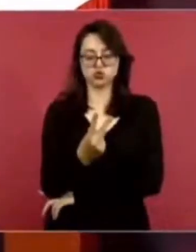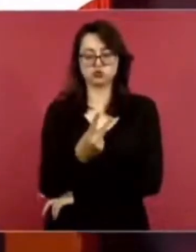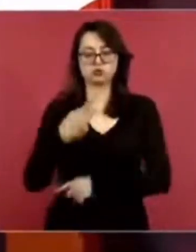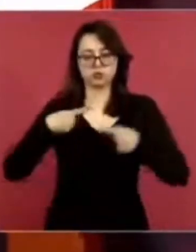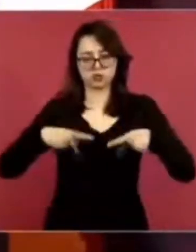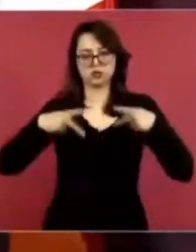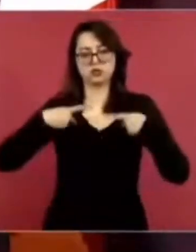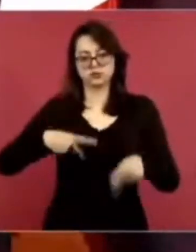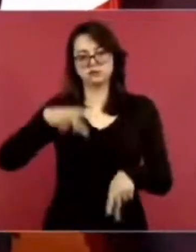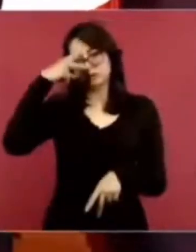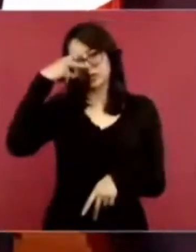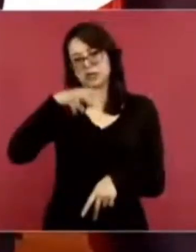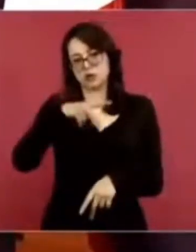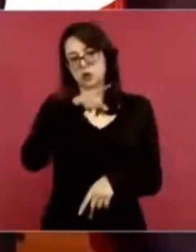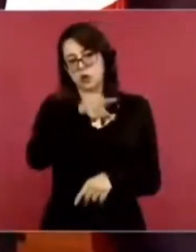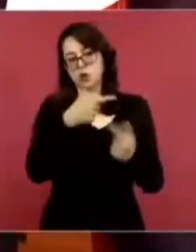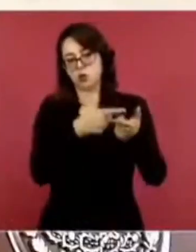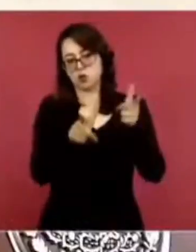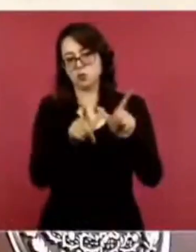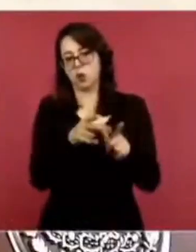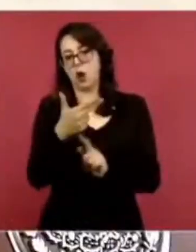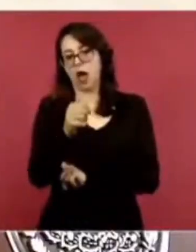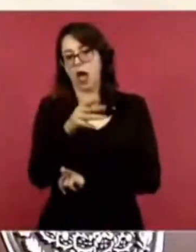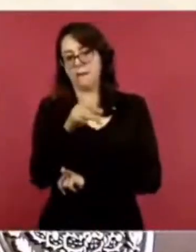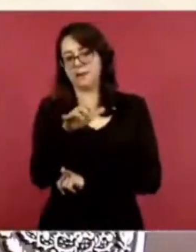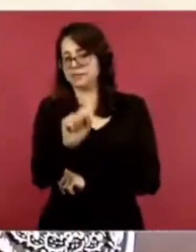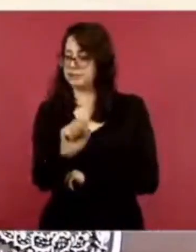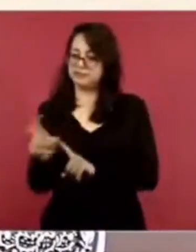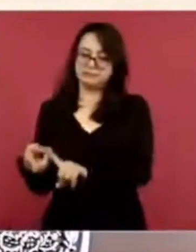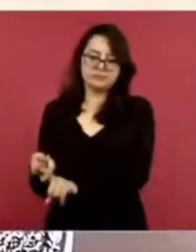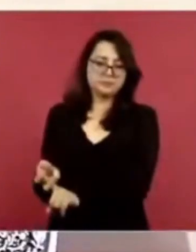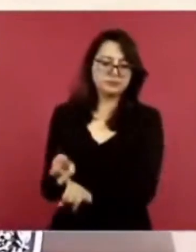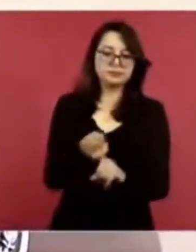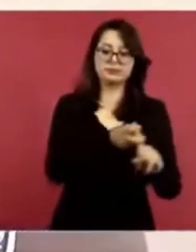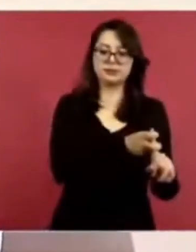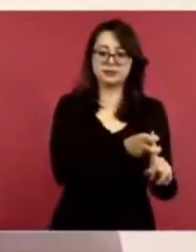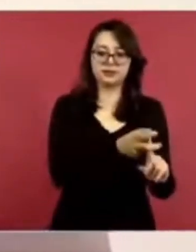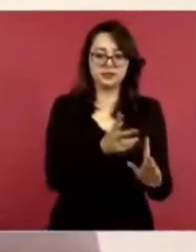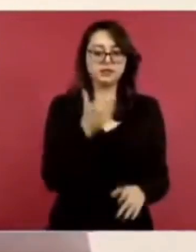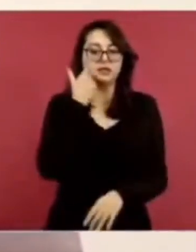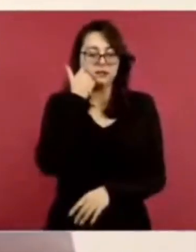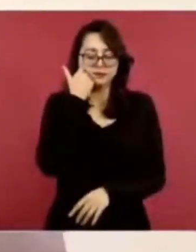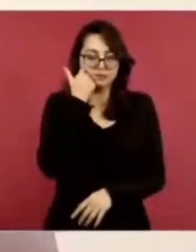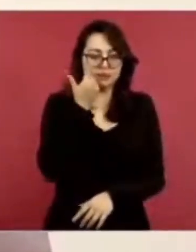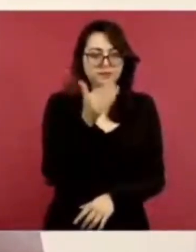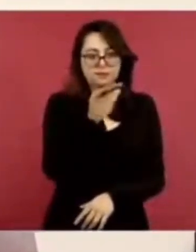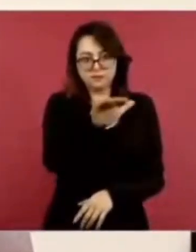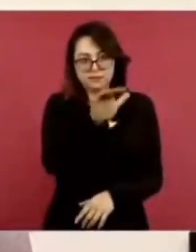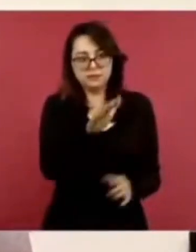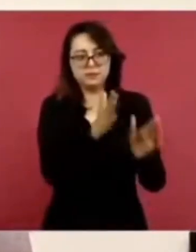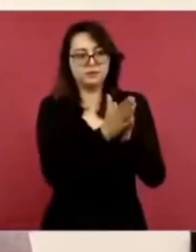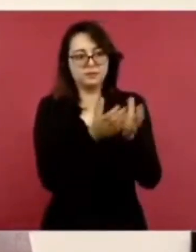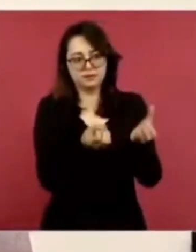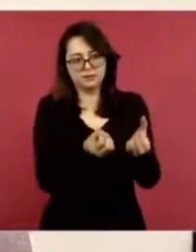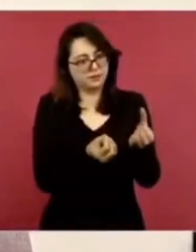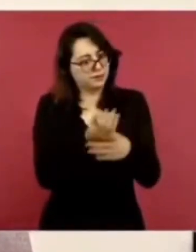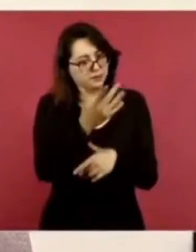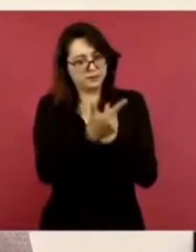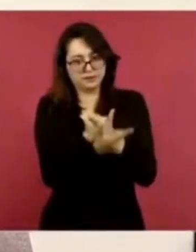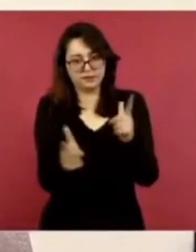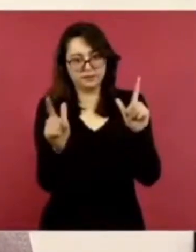datos de que están detenidas